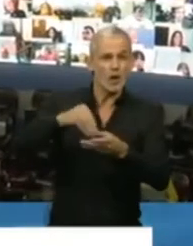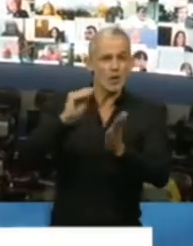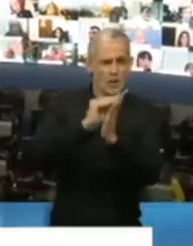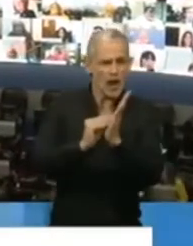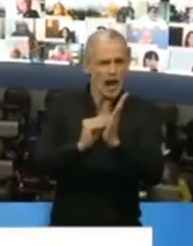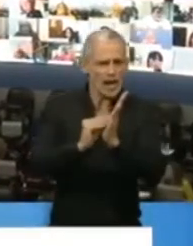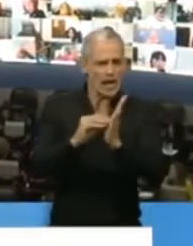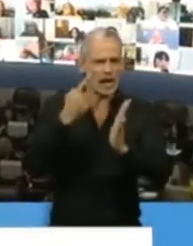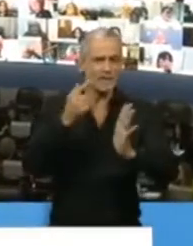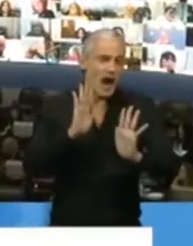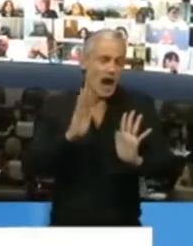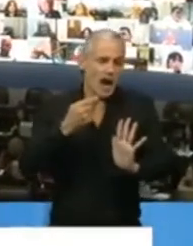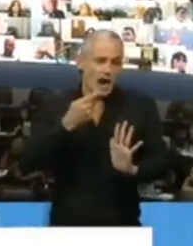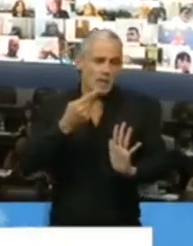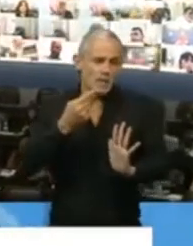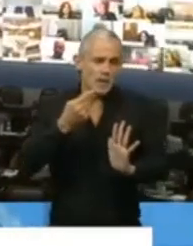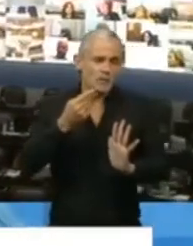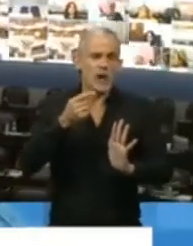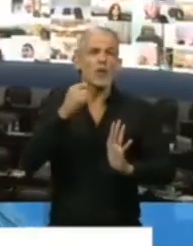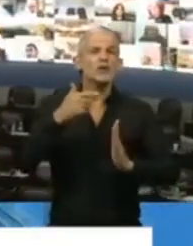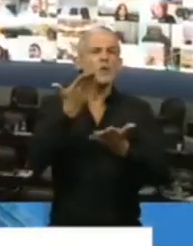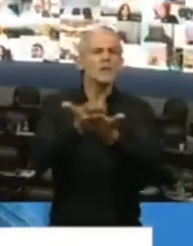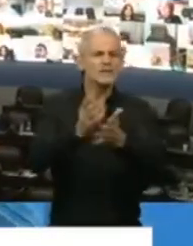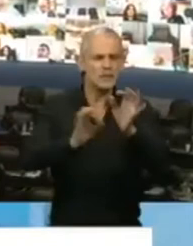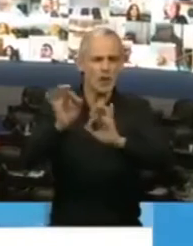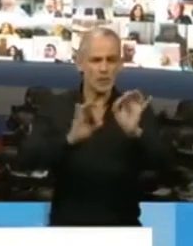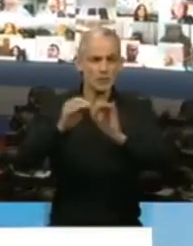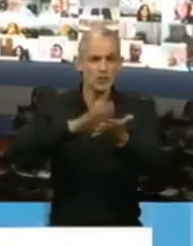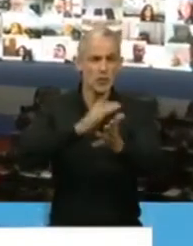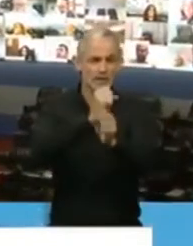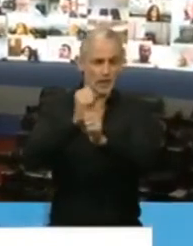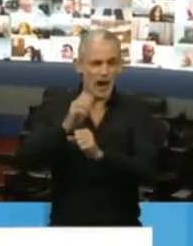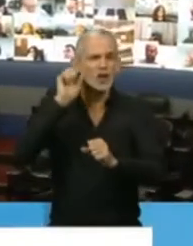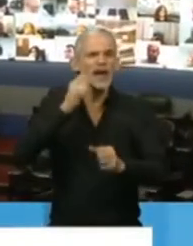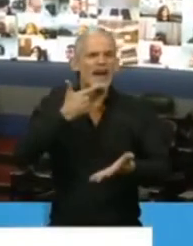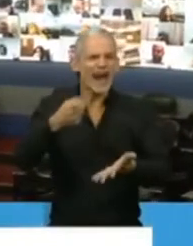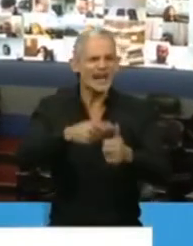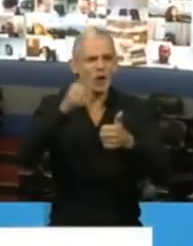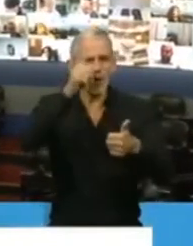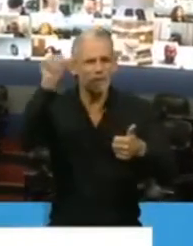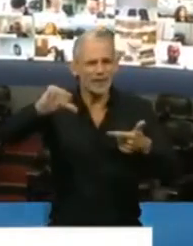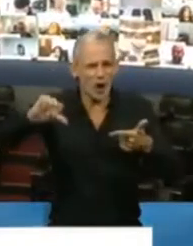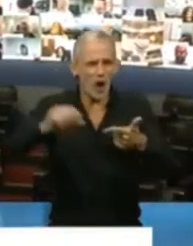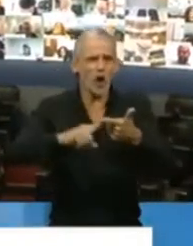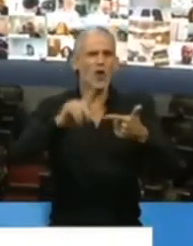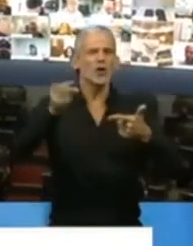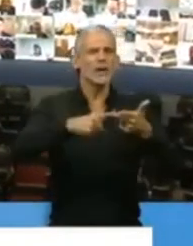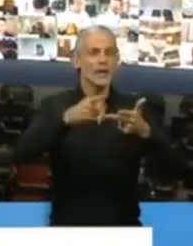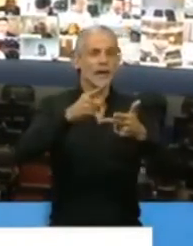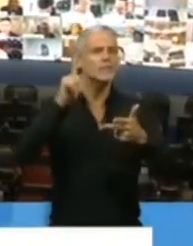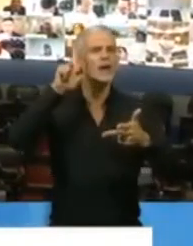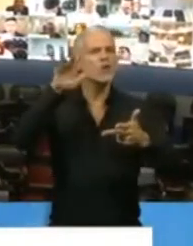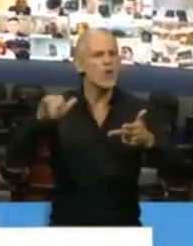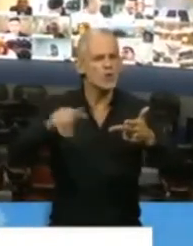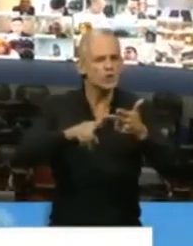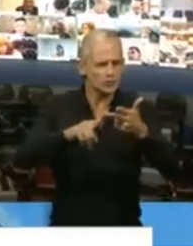someter juntamente cuando presentemos el proyecto, los trabajadores del gas, los petroleros, los de Luz y Fuerza.